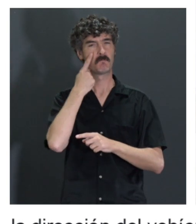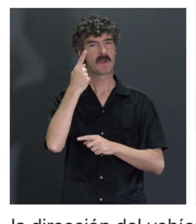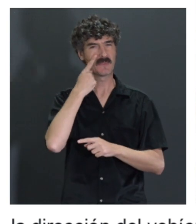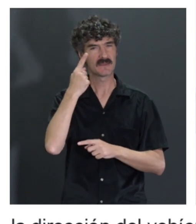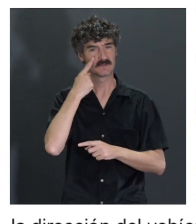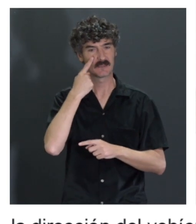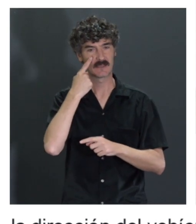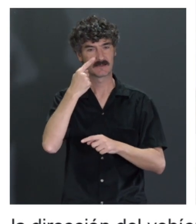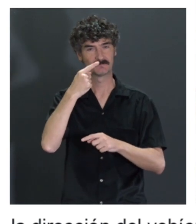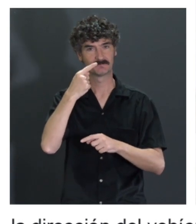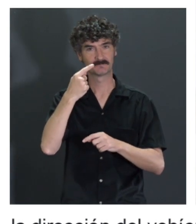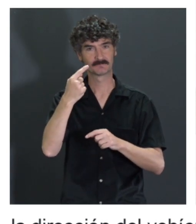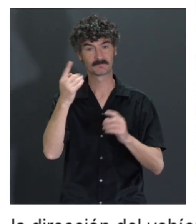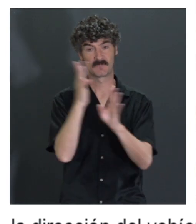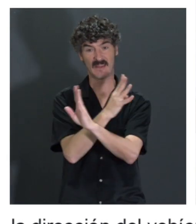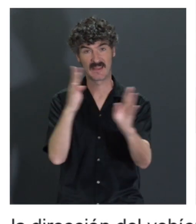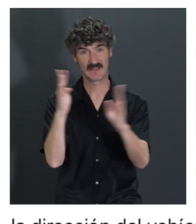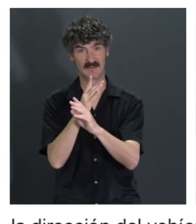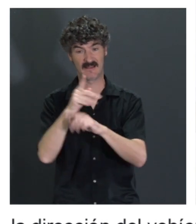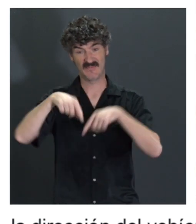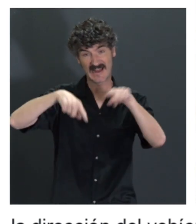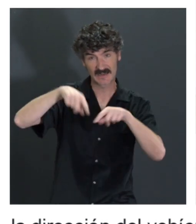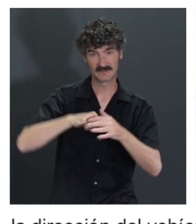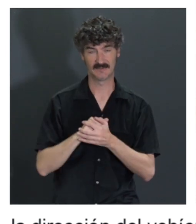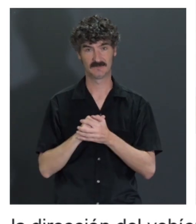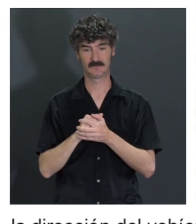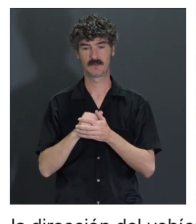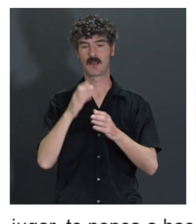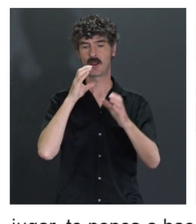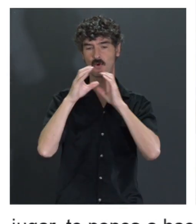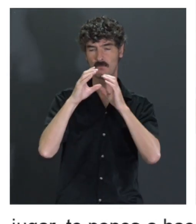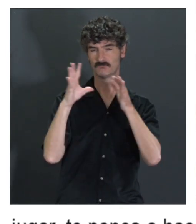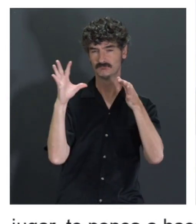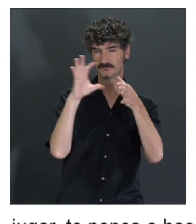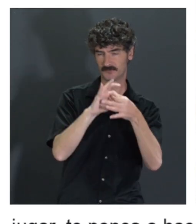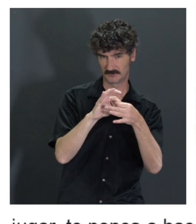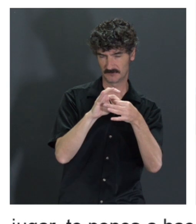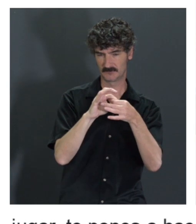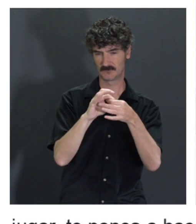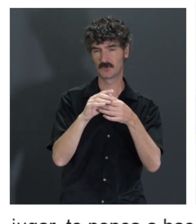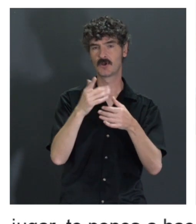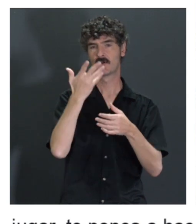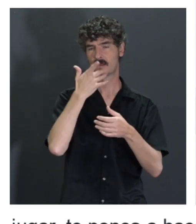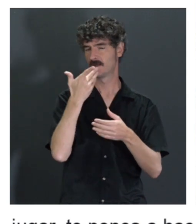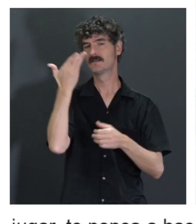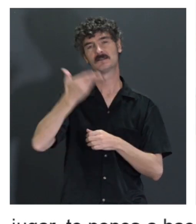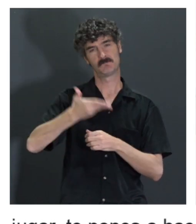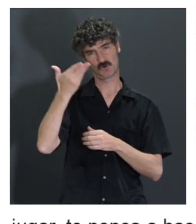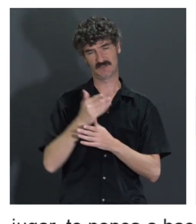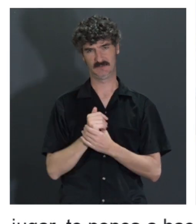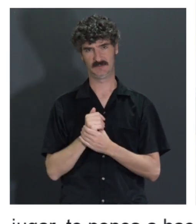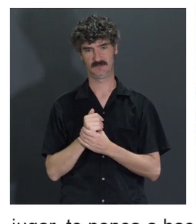carretera. Entonces, la comunicación, el entendimiento de lo que tenemos entre manos es clave para